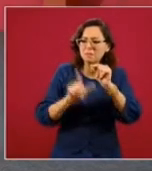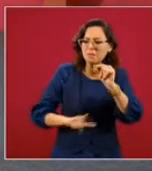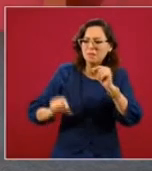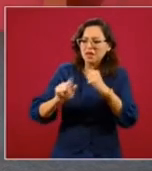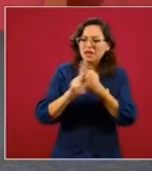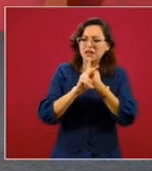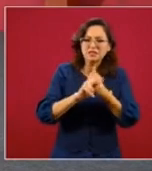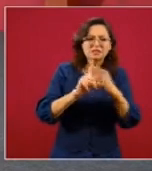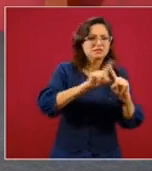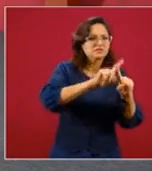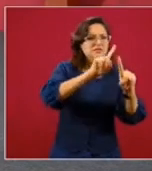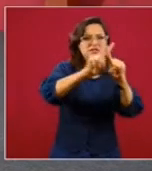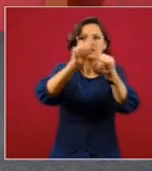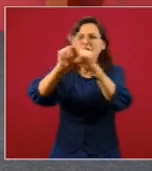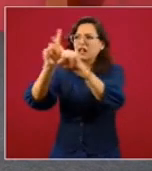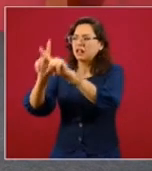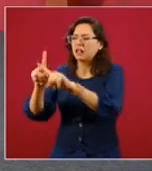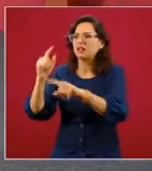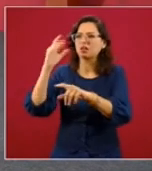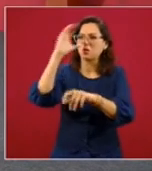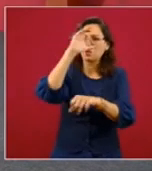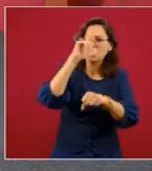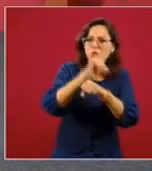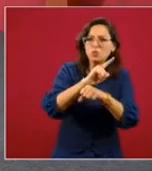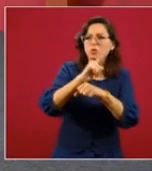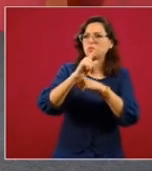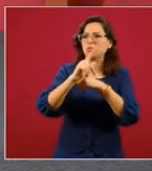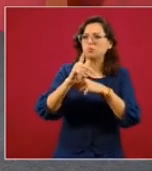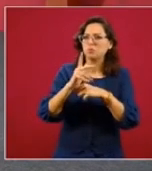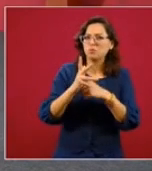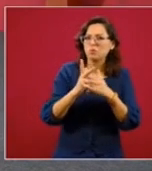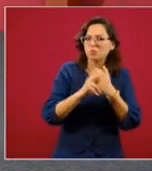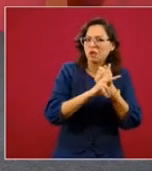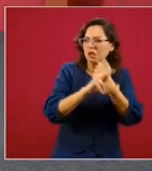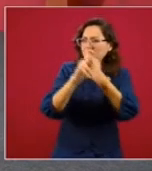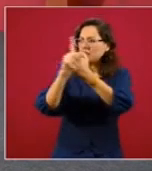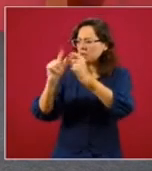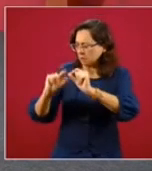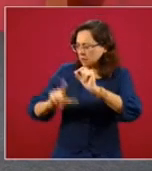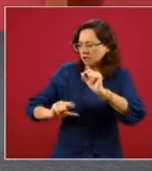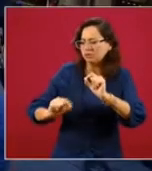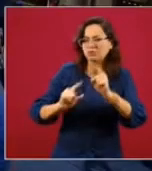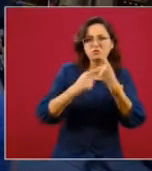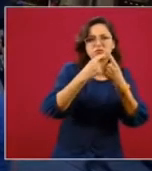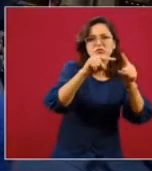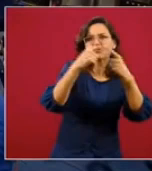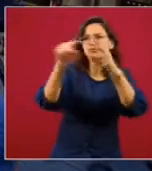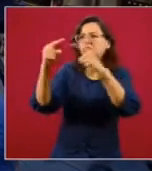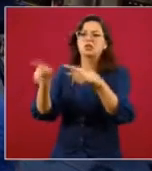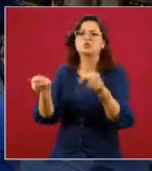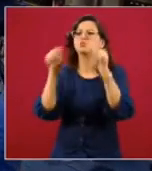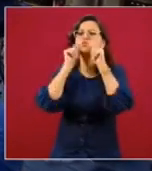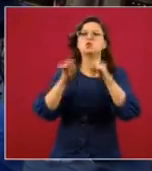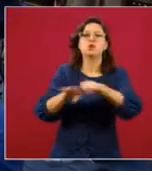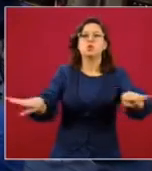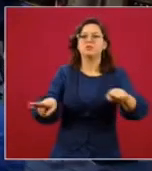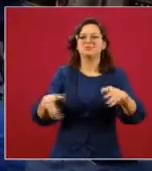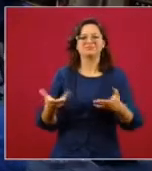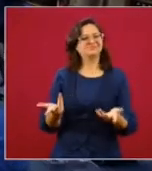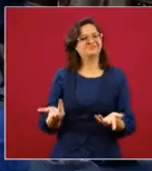país, la idiosincrasia de cada pueblo. Entonces, cuidado